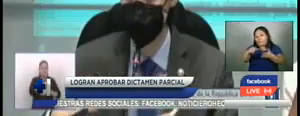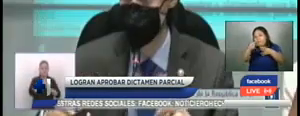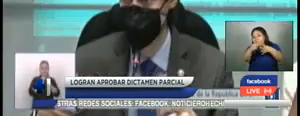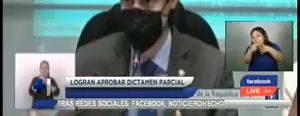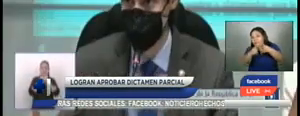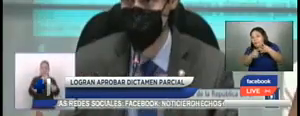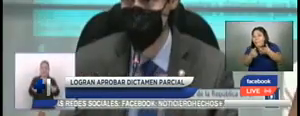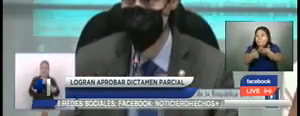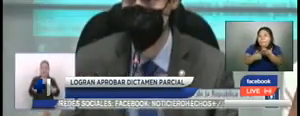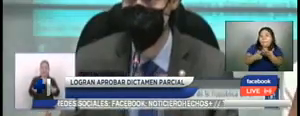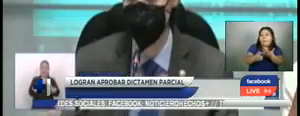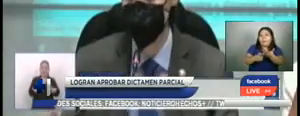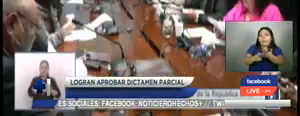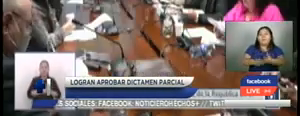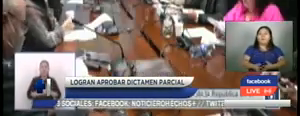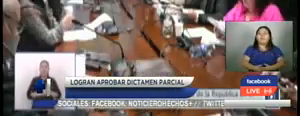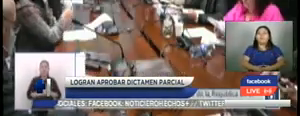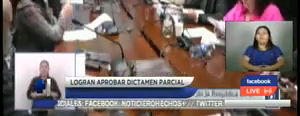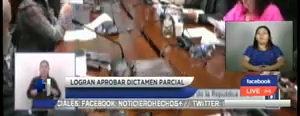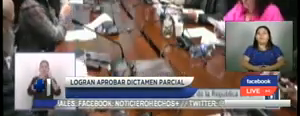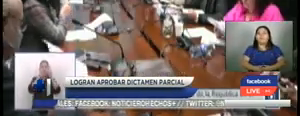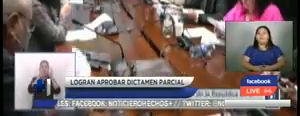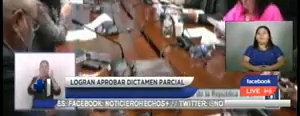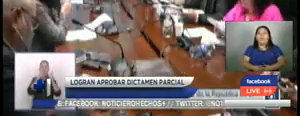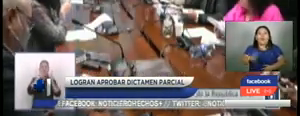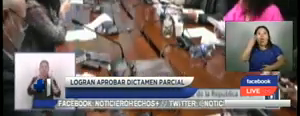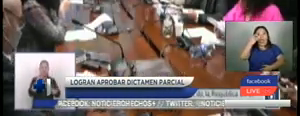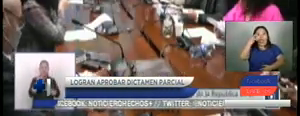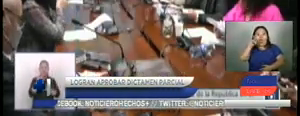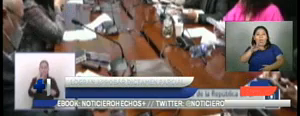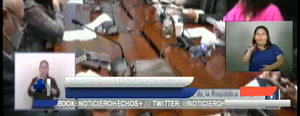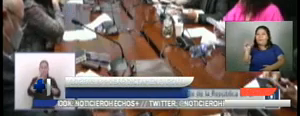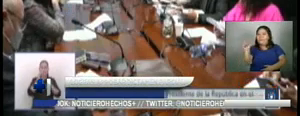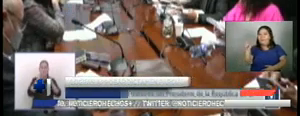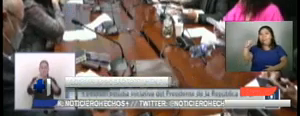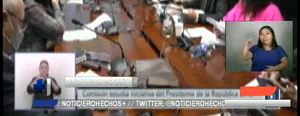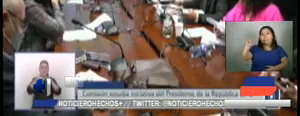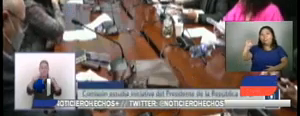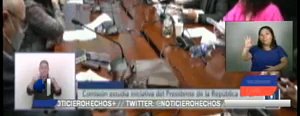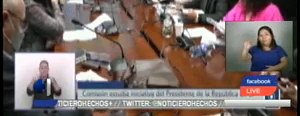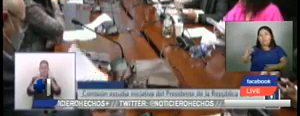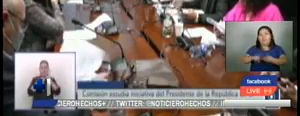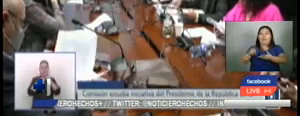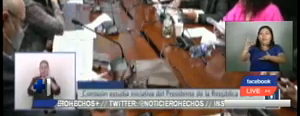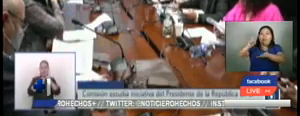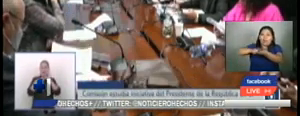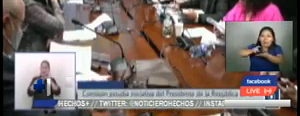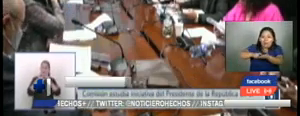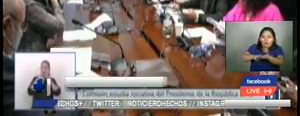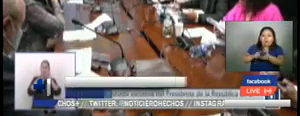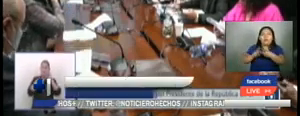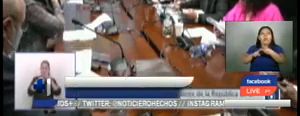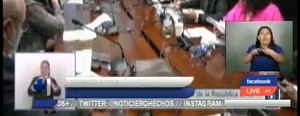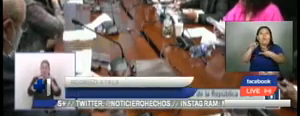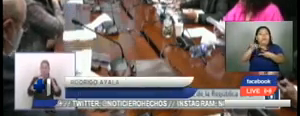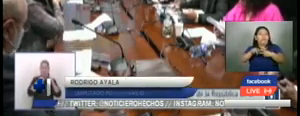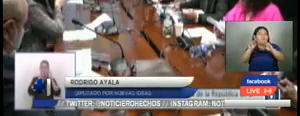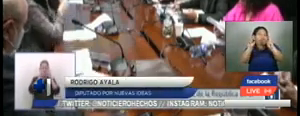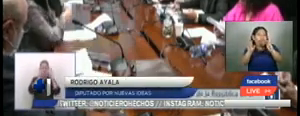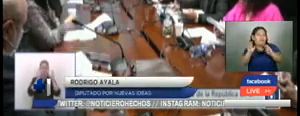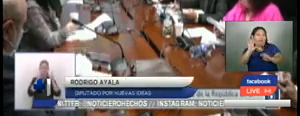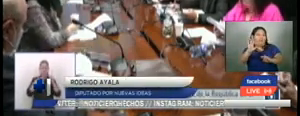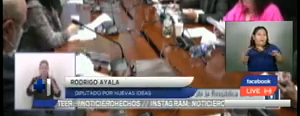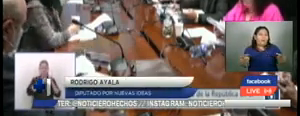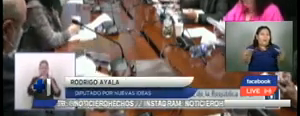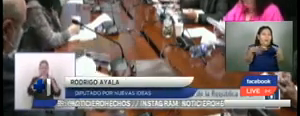abordados en otras comisiones. Tema, por ejemplo, de la Gift Cards, tema, por ejemplo, del sobreendeudamiento. Todos esos son temas que ahorita está la